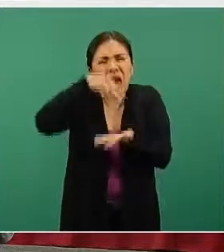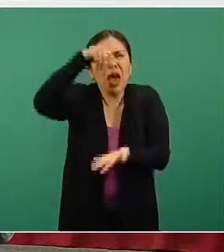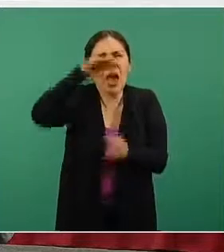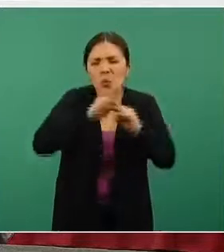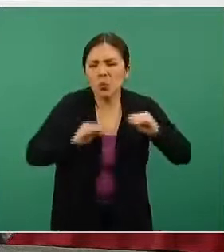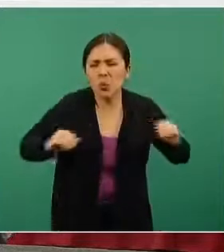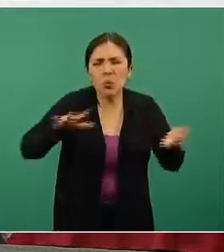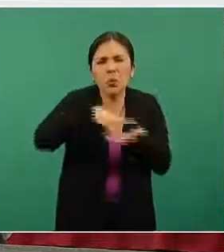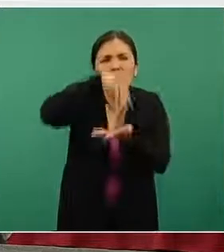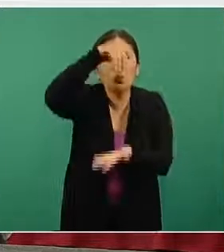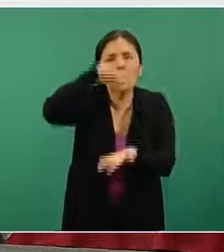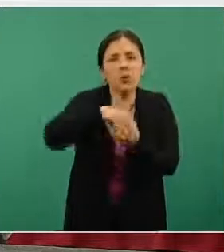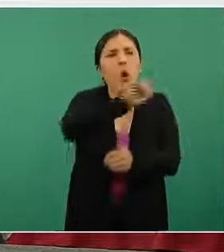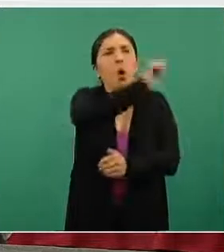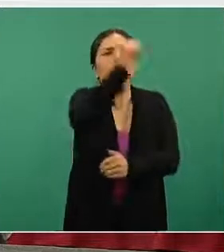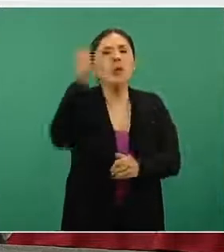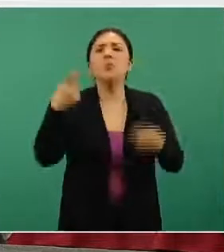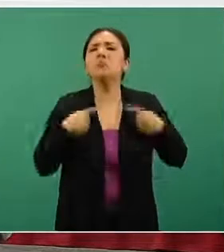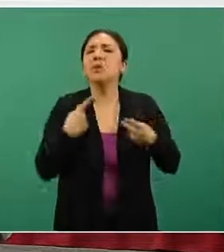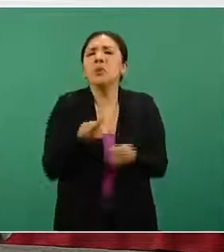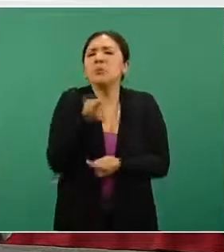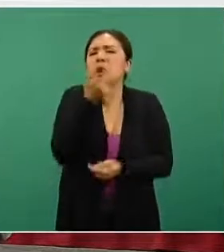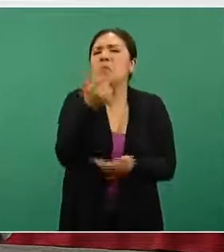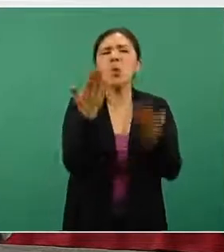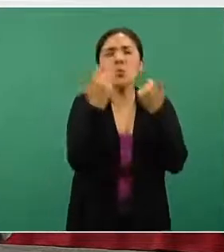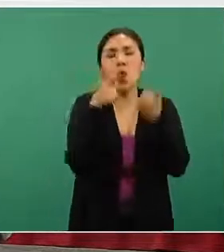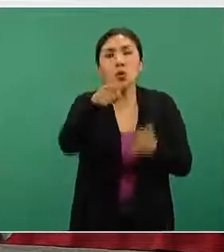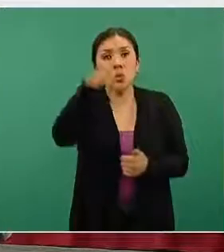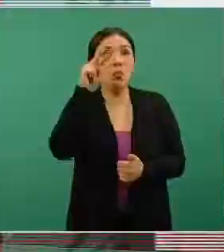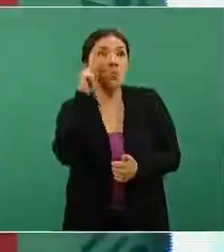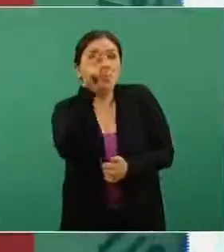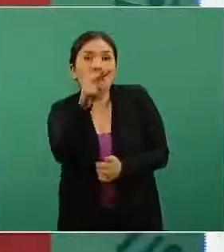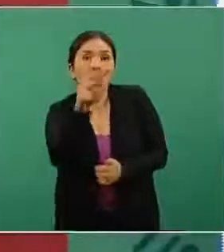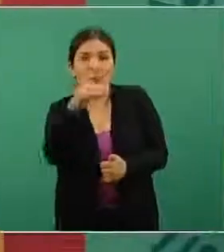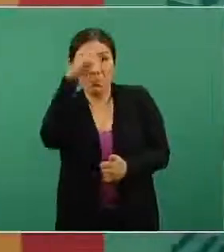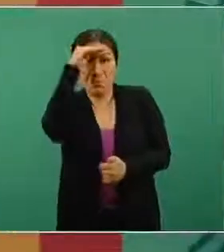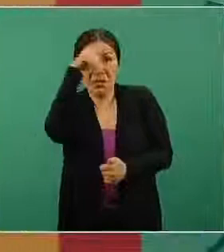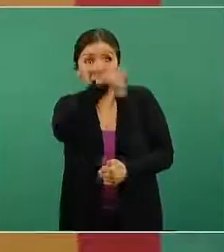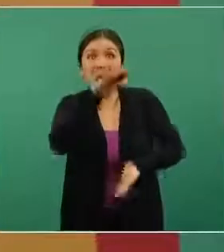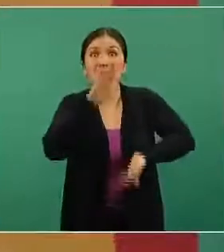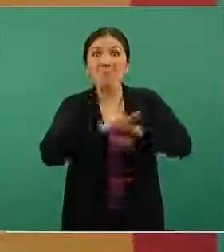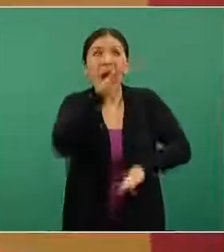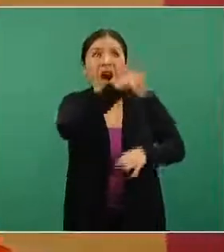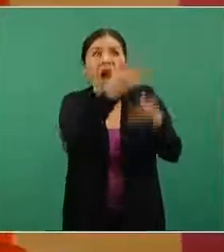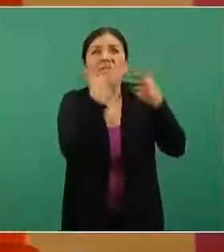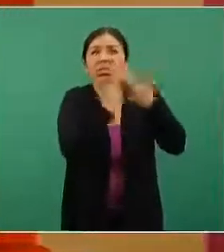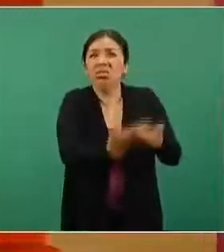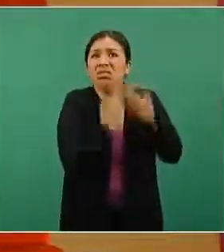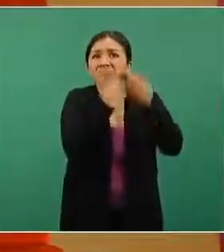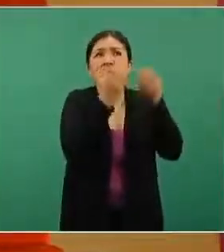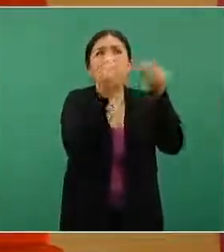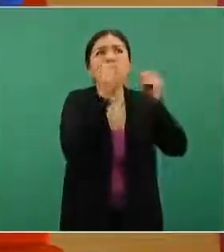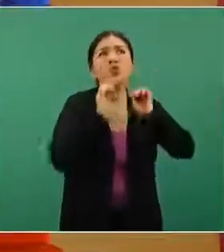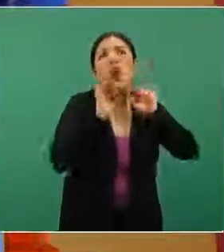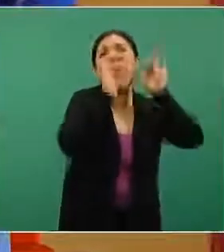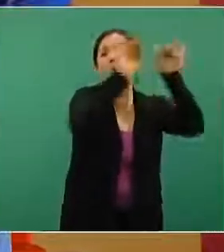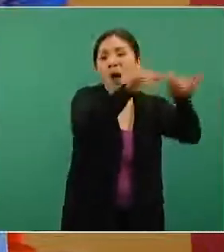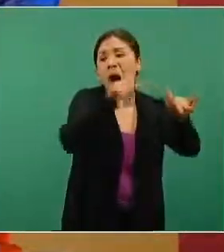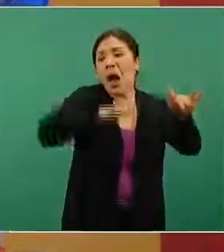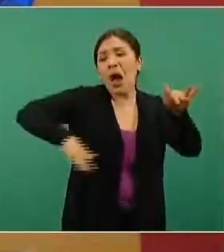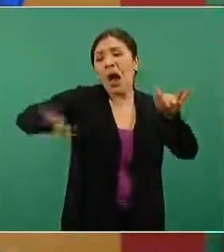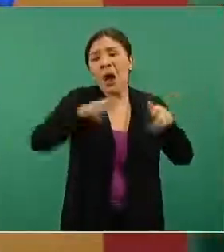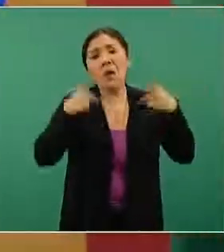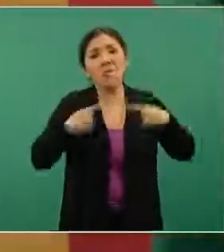zonas dispersas. Lo digo para que no haya la apreciación de una distribución desigual o socialmente desigual o